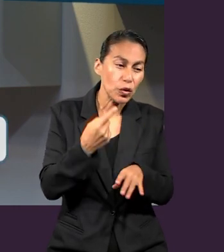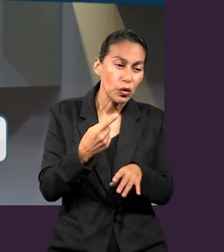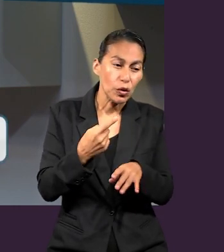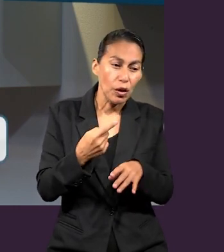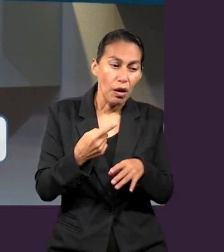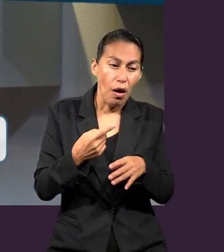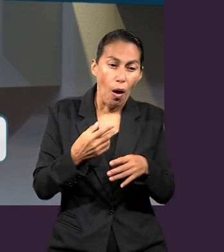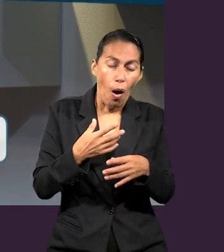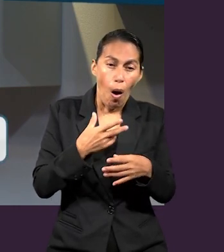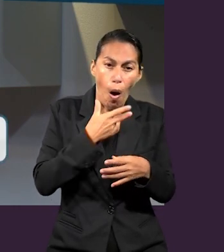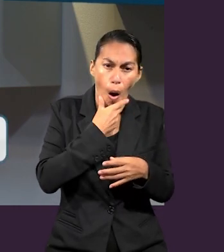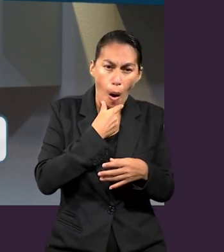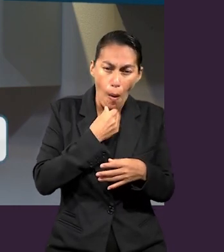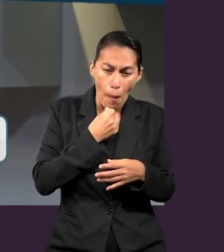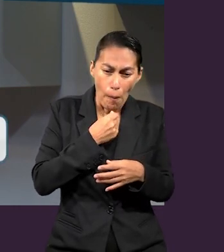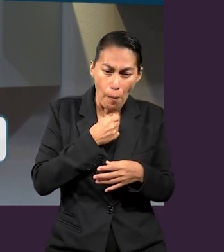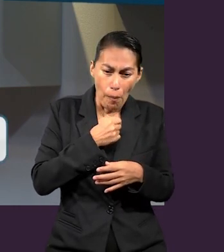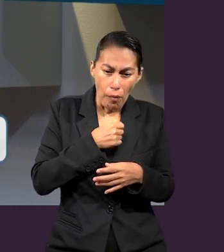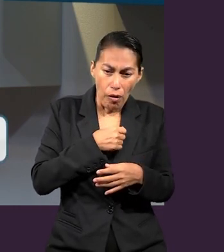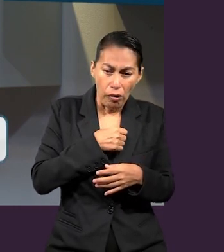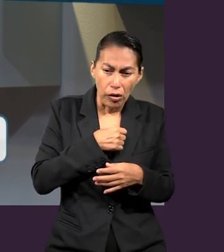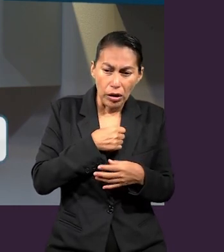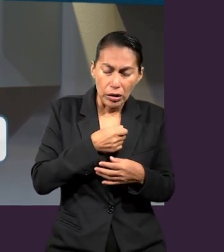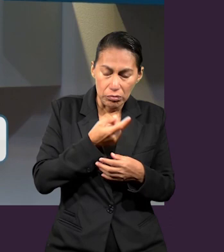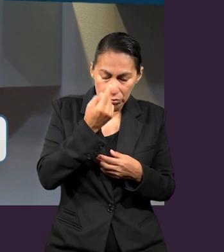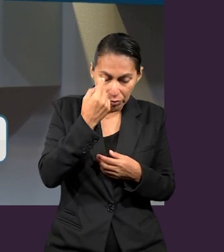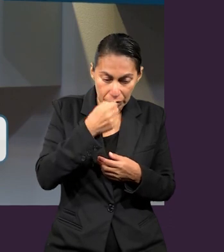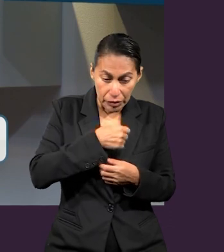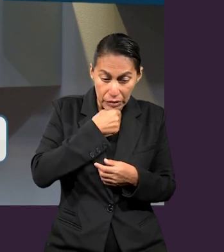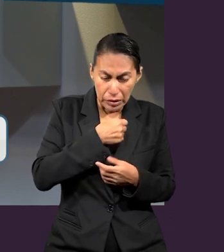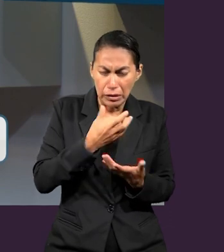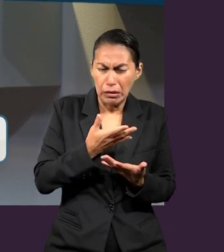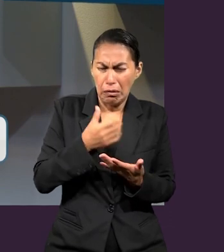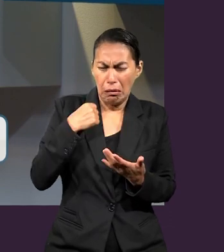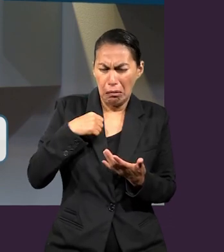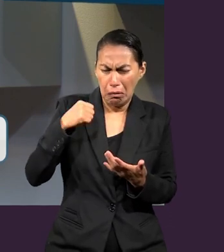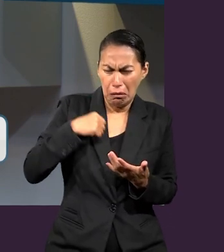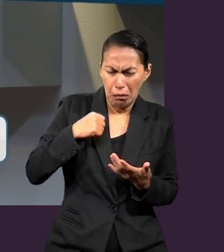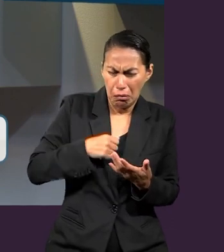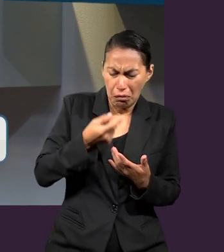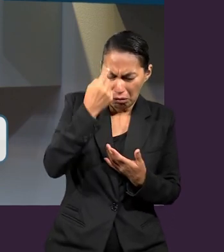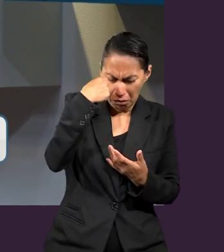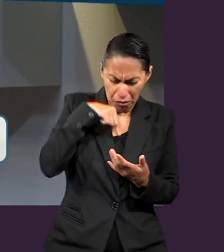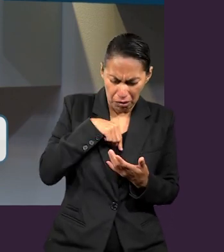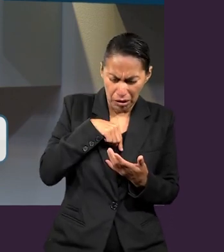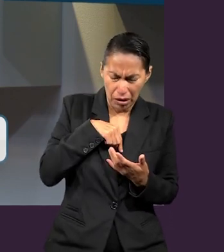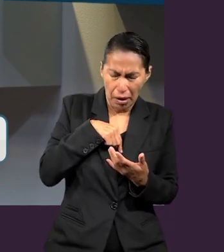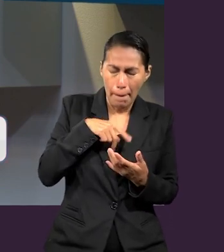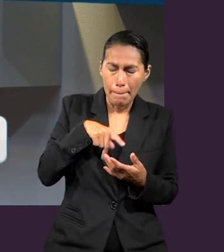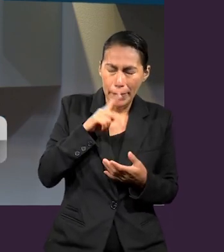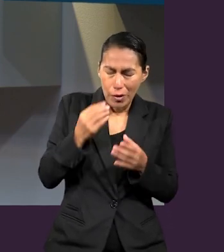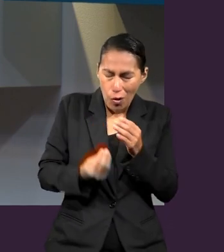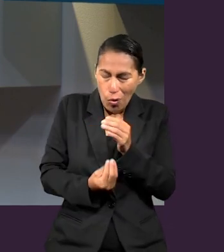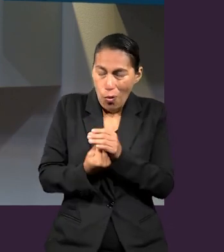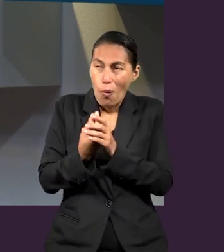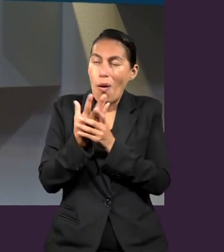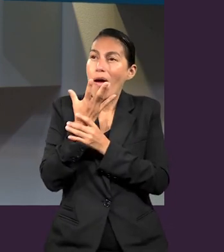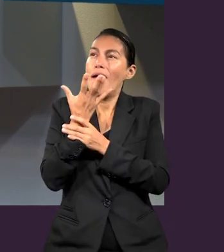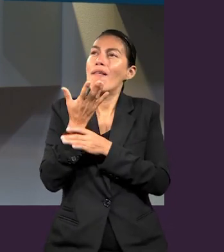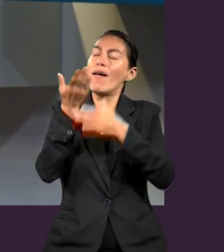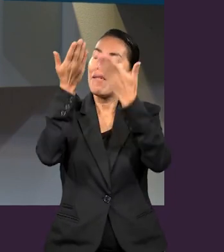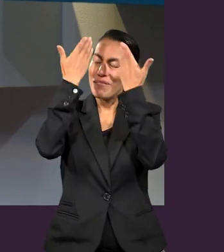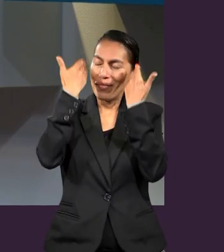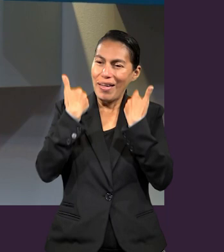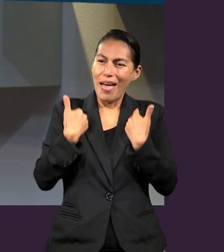vivir, despojaos del viejo hombre que está corrompido por los deseos engañosos, renovados en el espíritu de nuestra mente